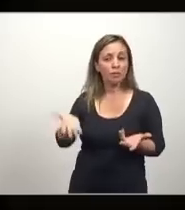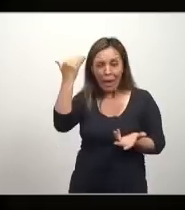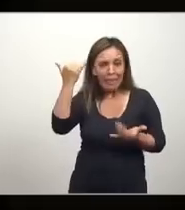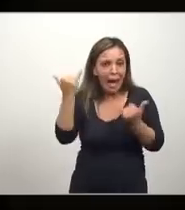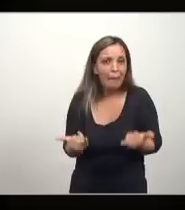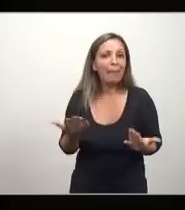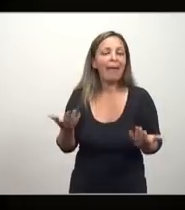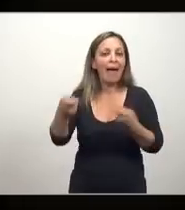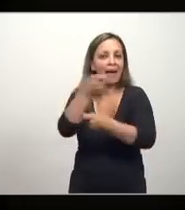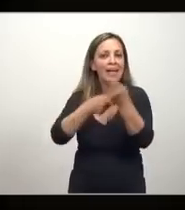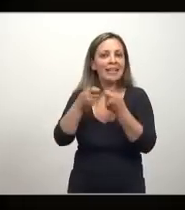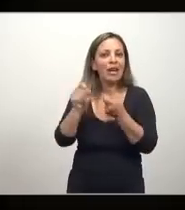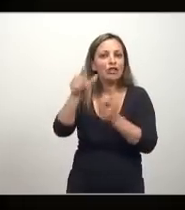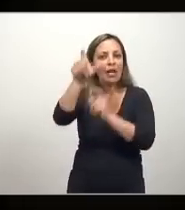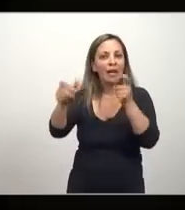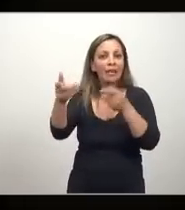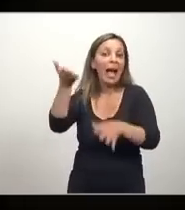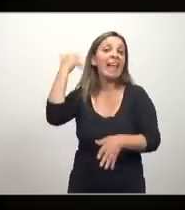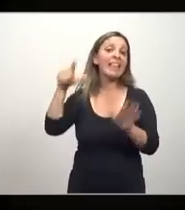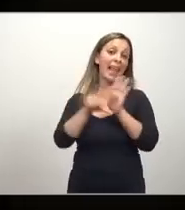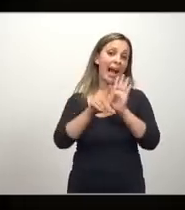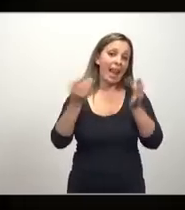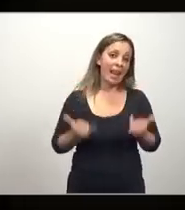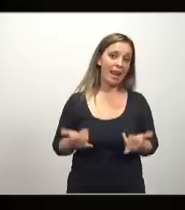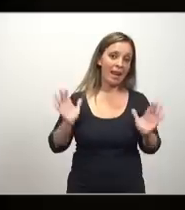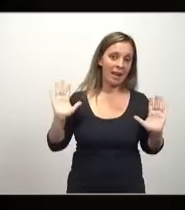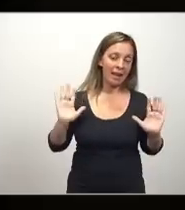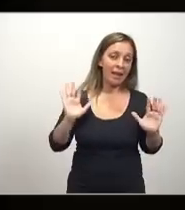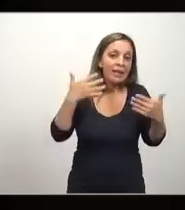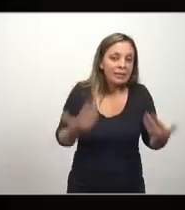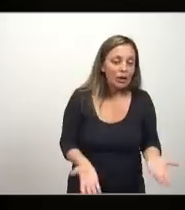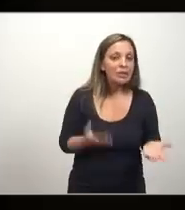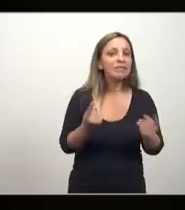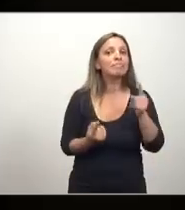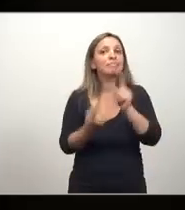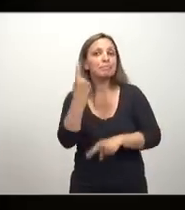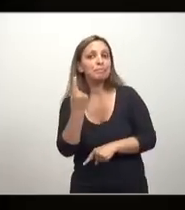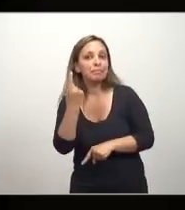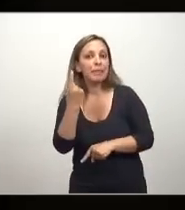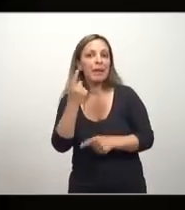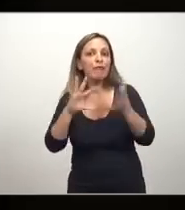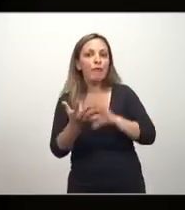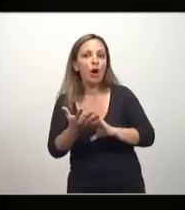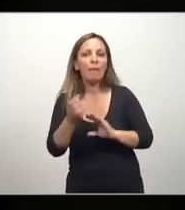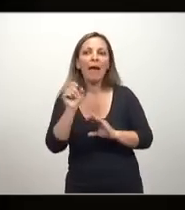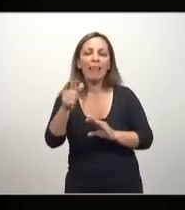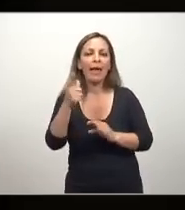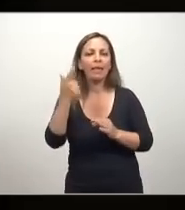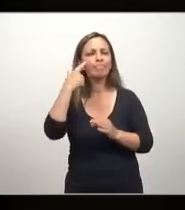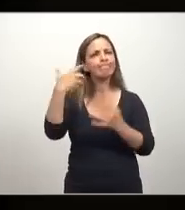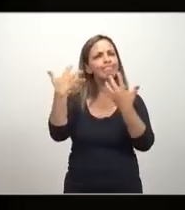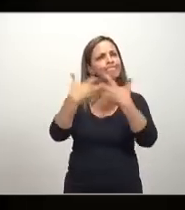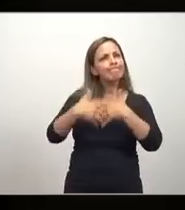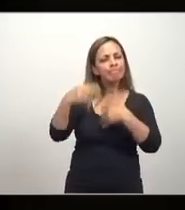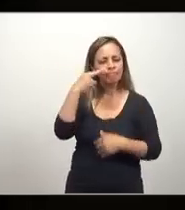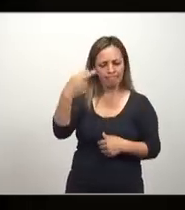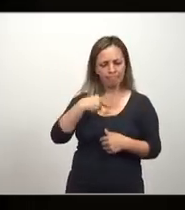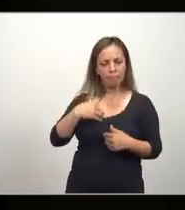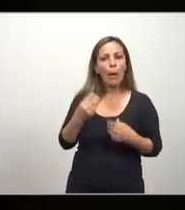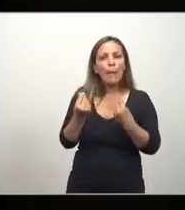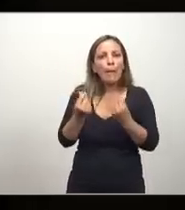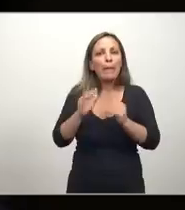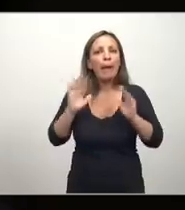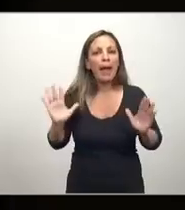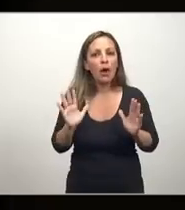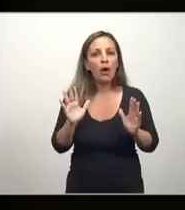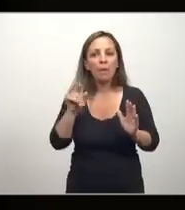legal. Entonces, un primer acto de acción colectiva, de juicio de valor, para